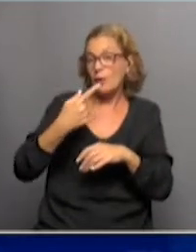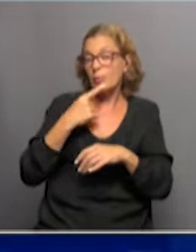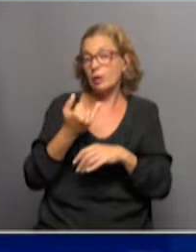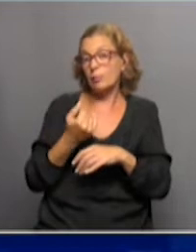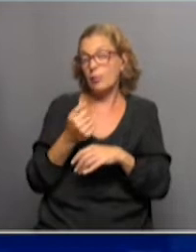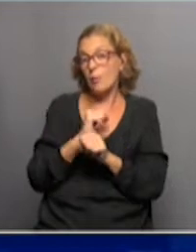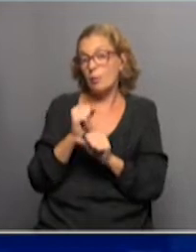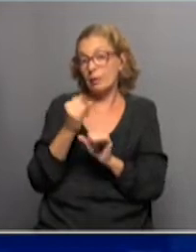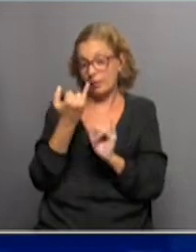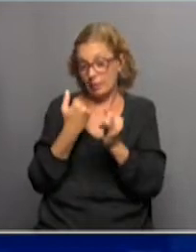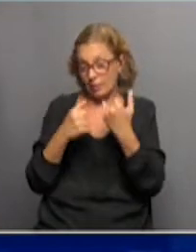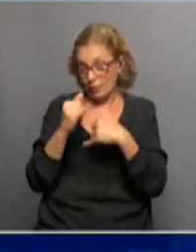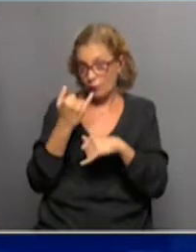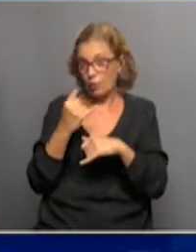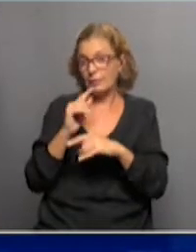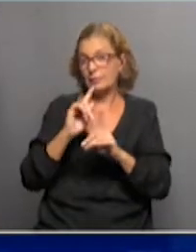como ustedes pueden ver en ese informe,